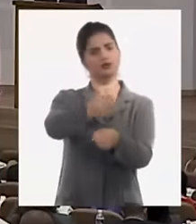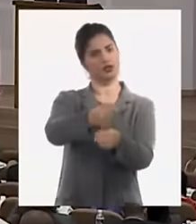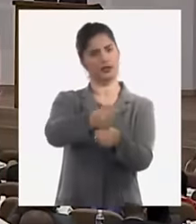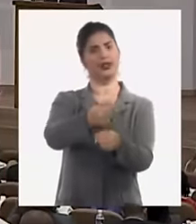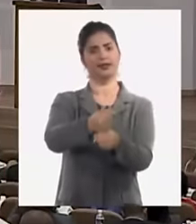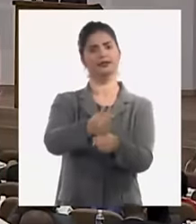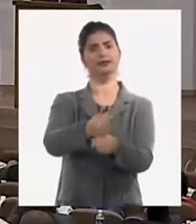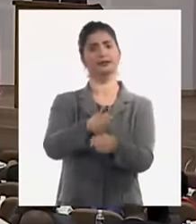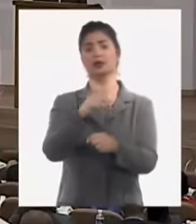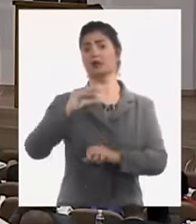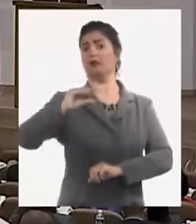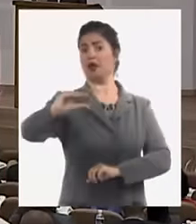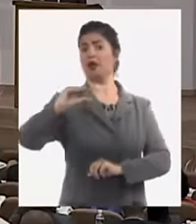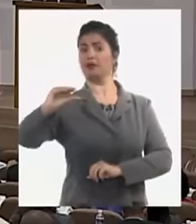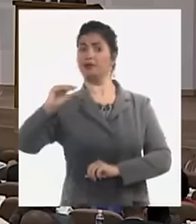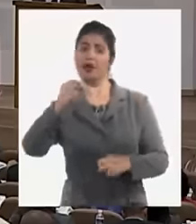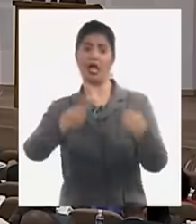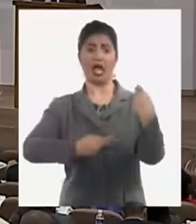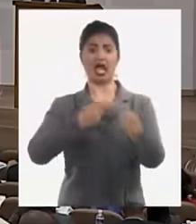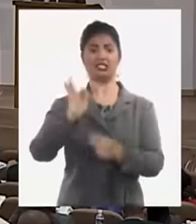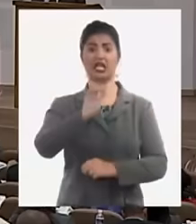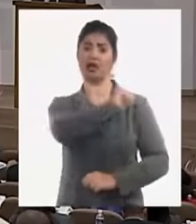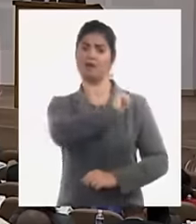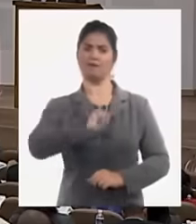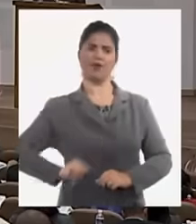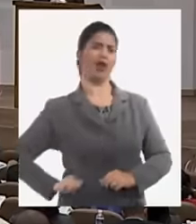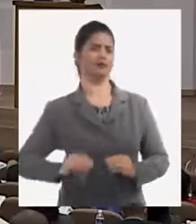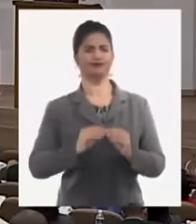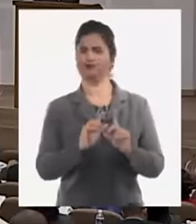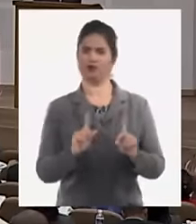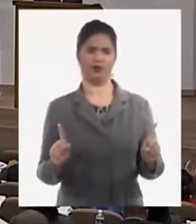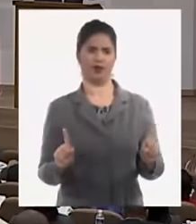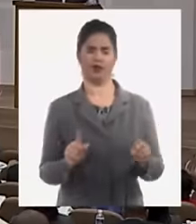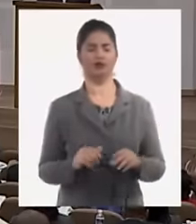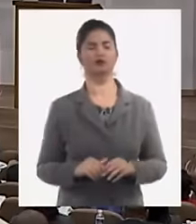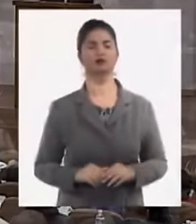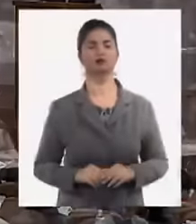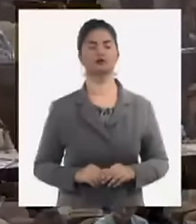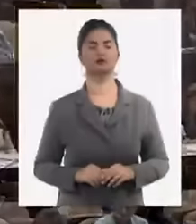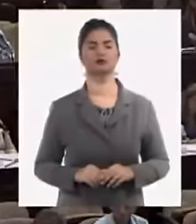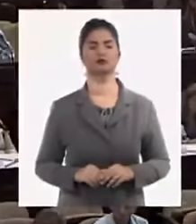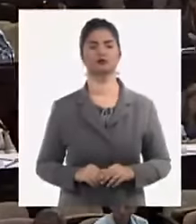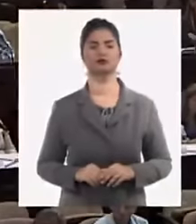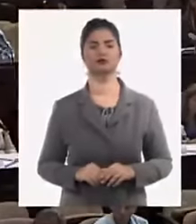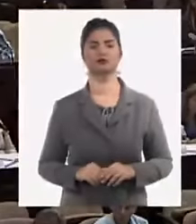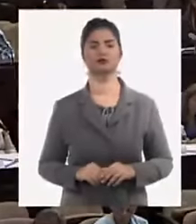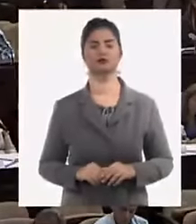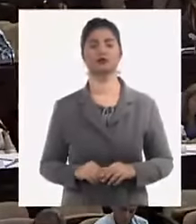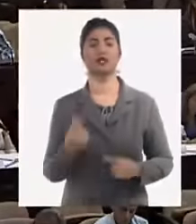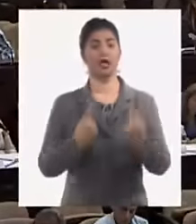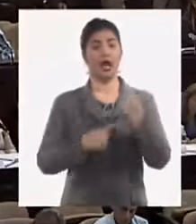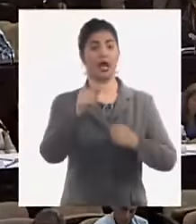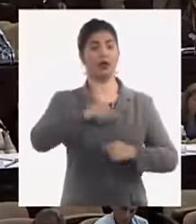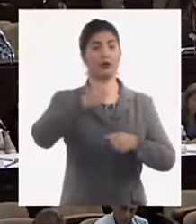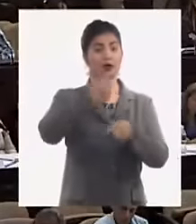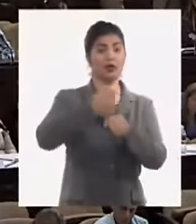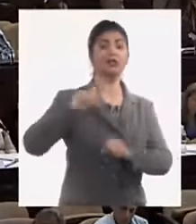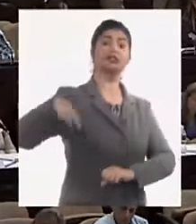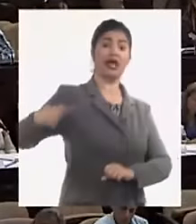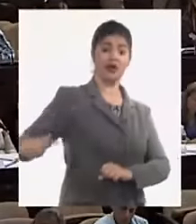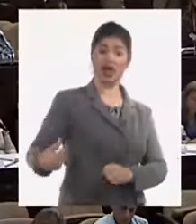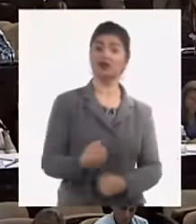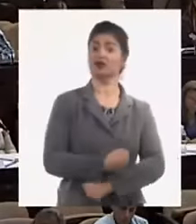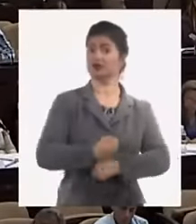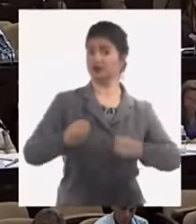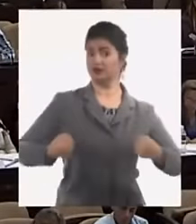afectar y tienen que beneficiarse por lo que haga no perjudicarse por la ineficiencia de los demás y eso tenemos que avanzar